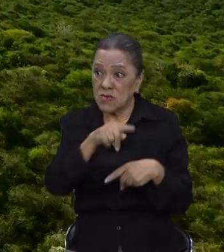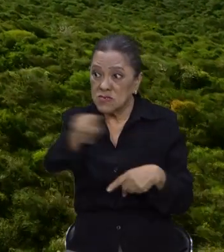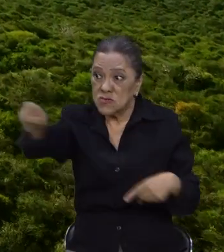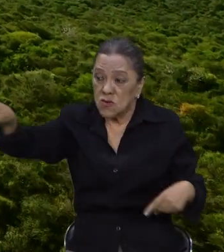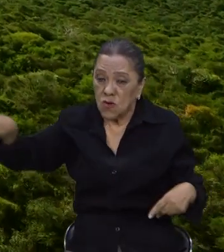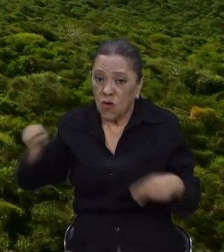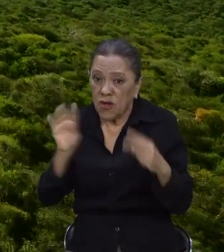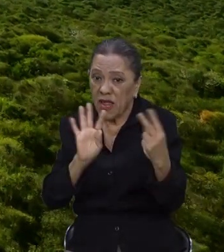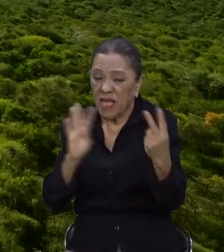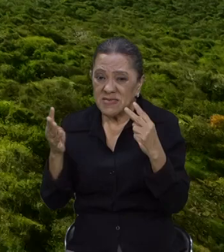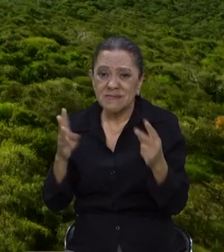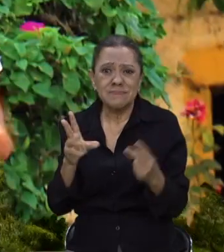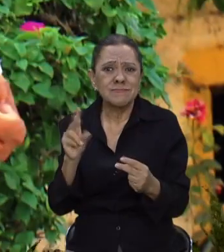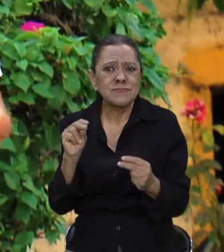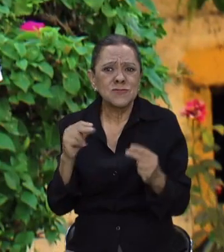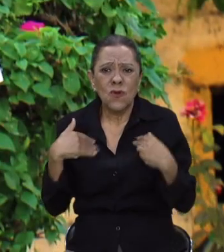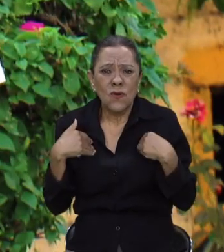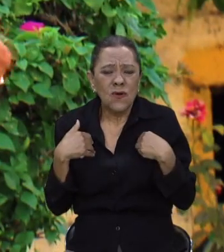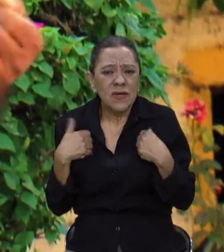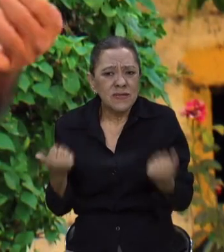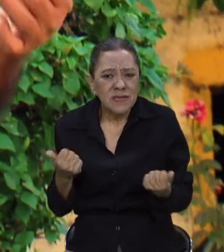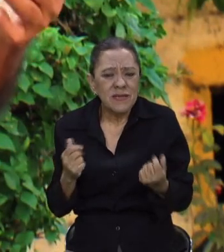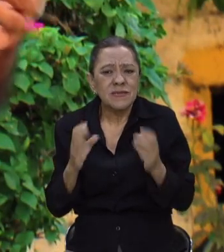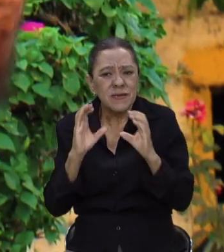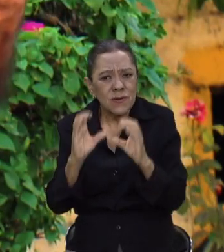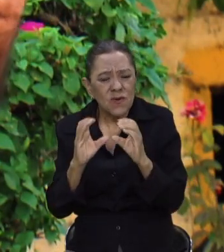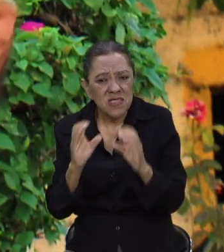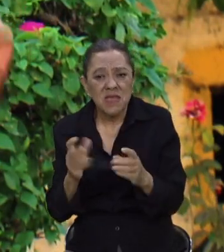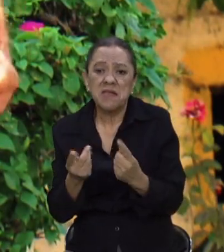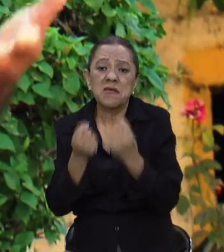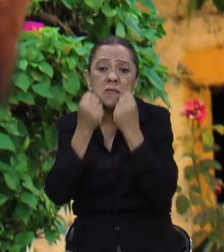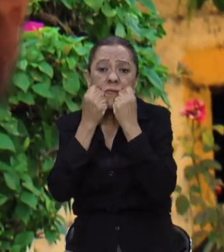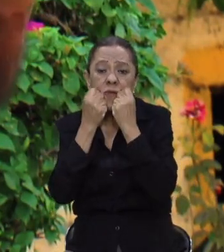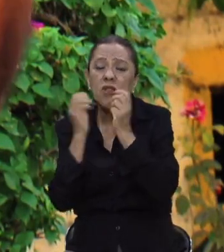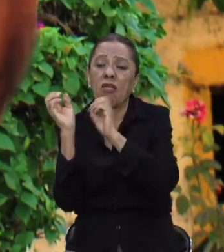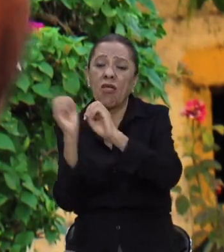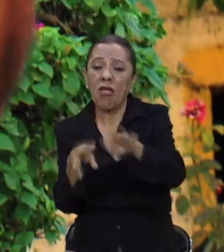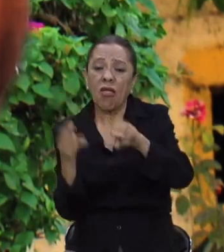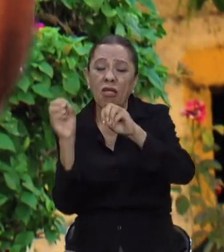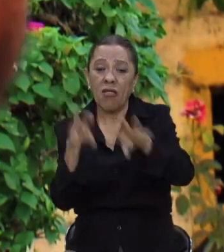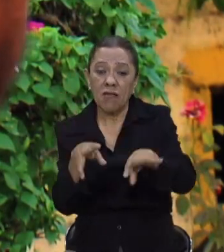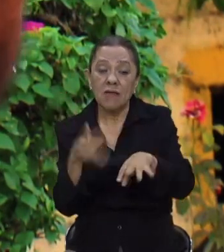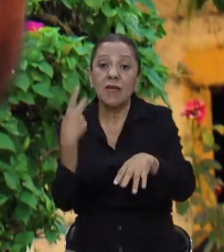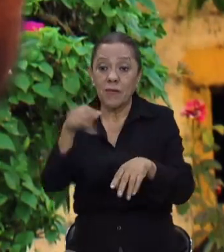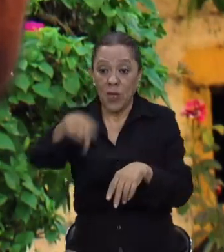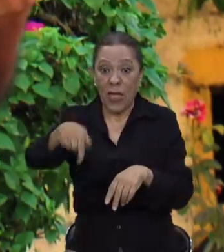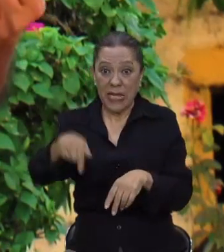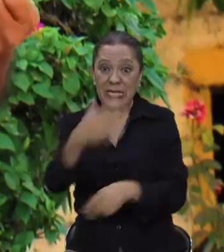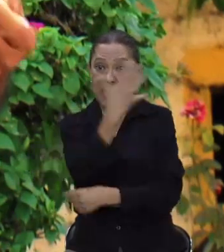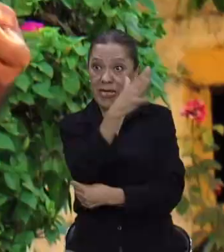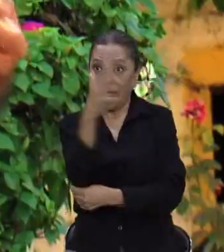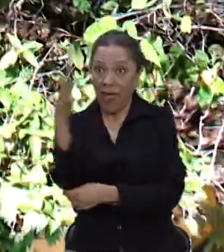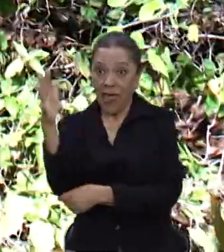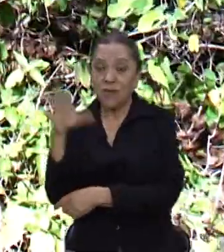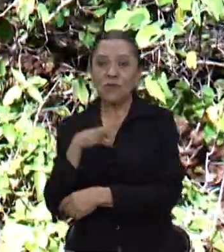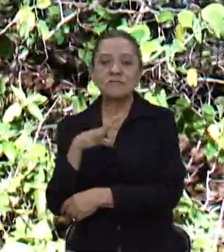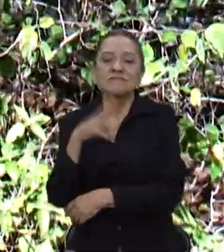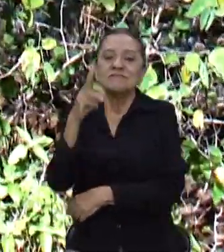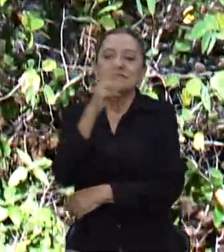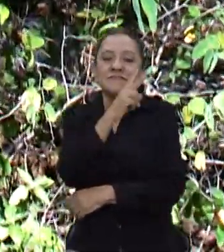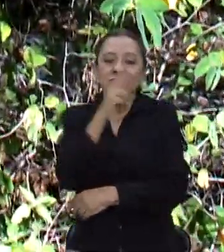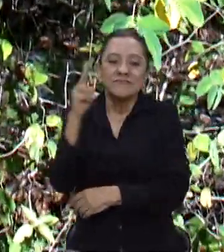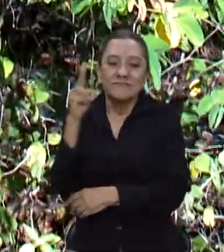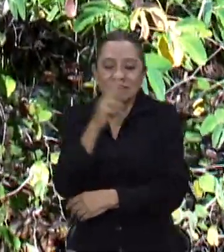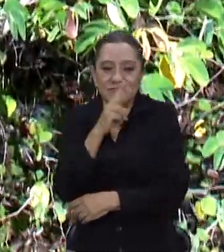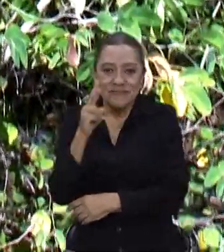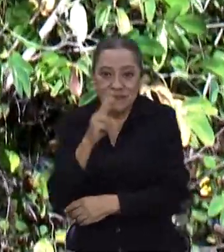senores no entienden. Con todos los árboles que tenemos, tenemos bastante oxígeno y vemos